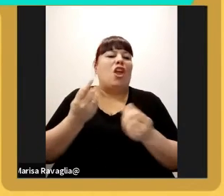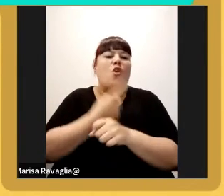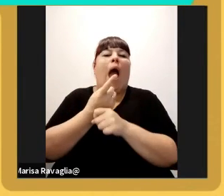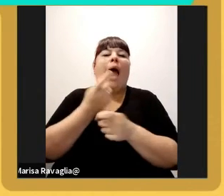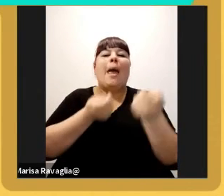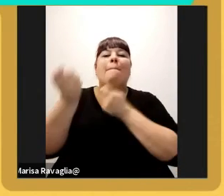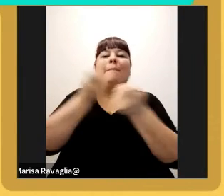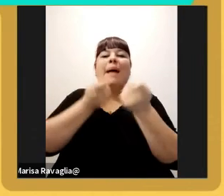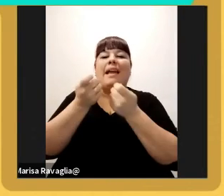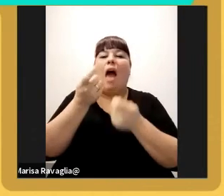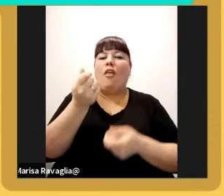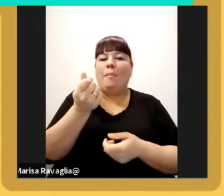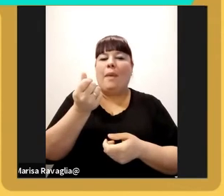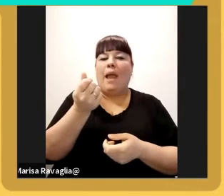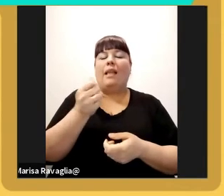capitales